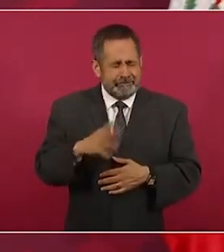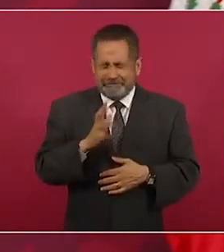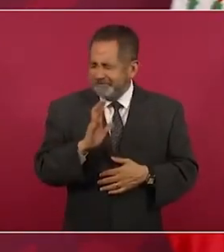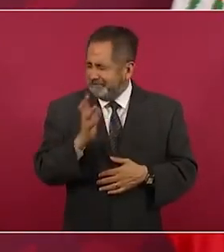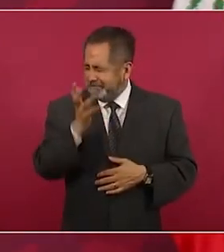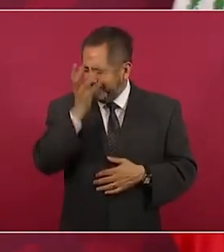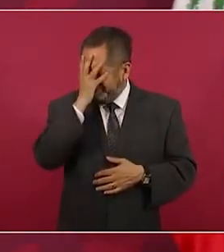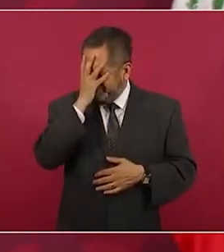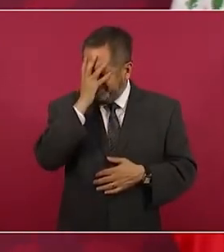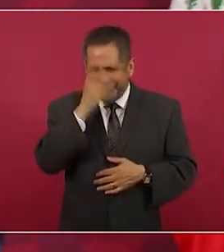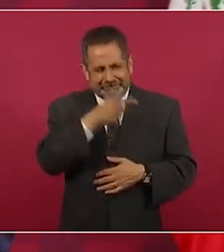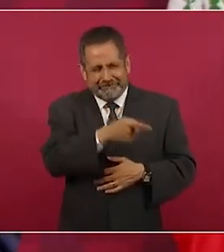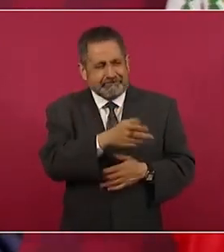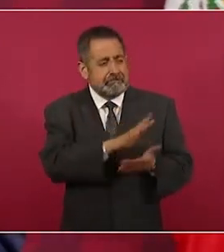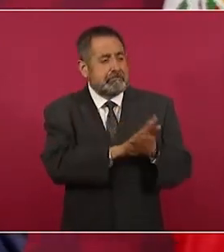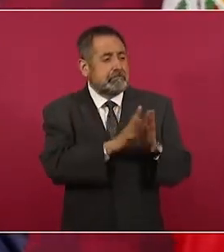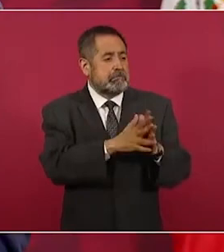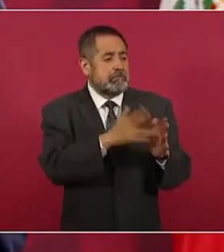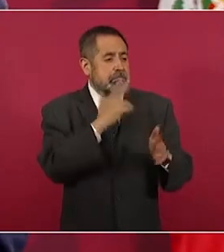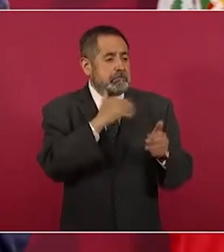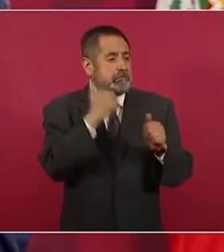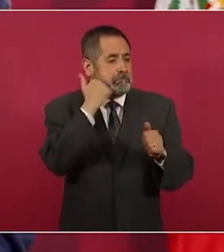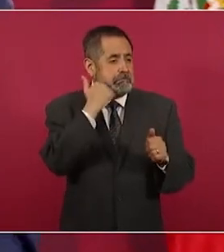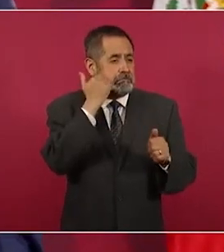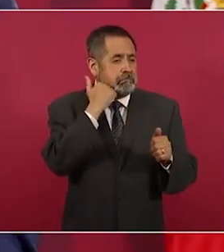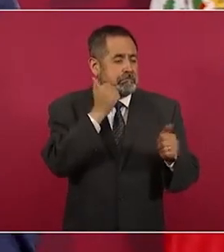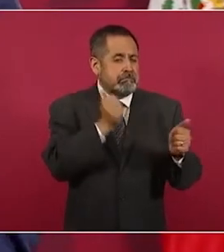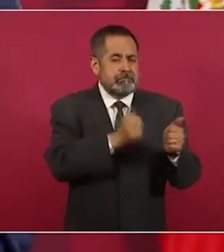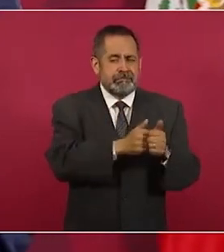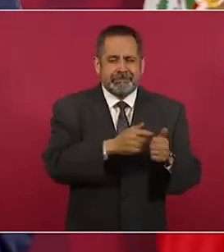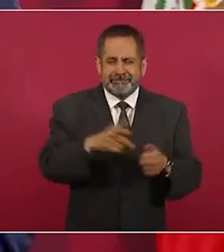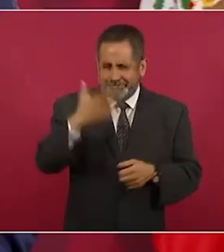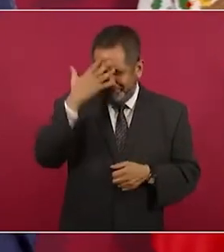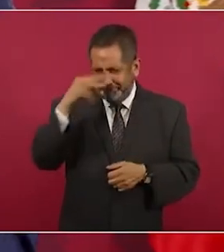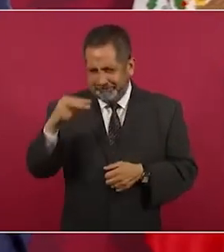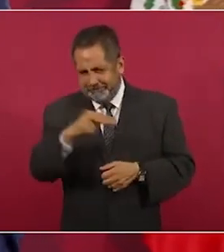No sé si ustedes, sobre todo los demás edad,